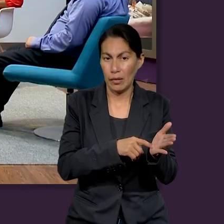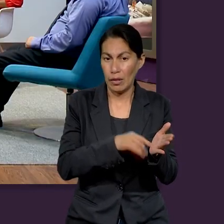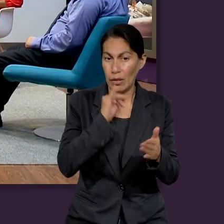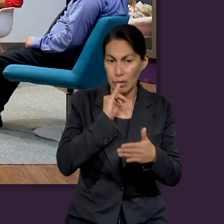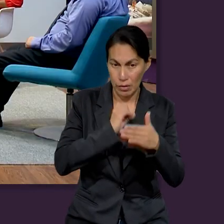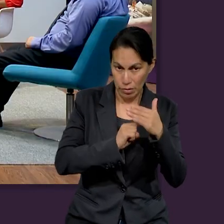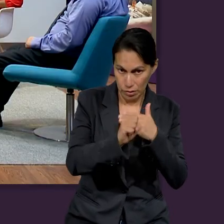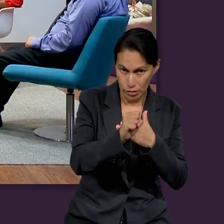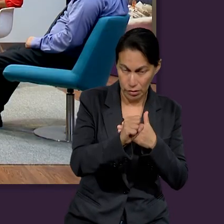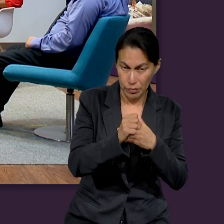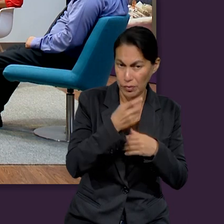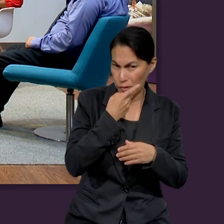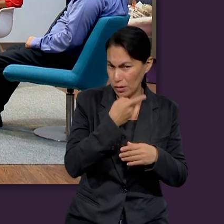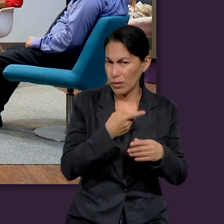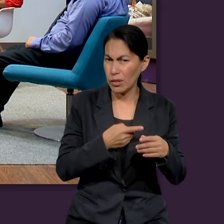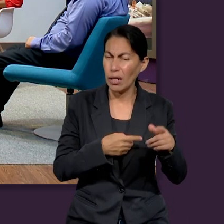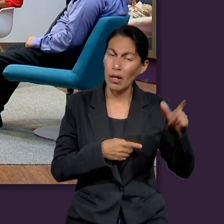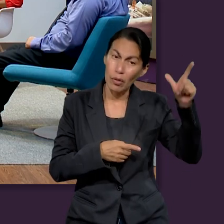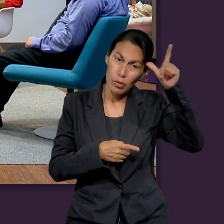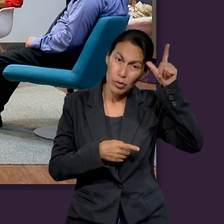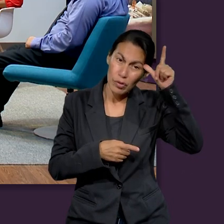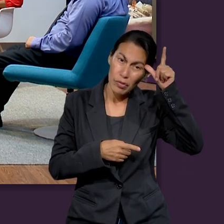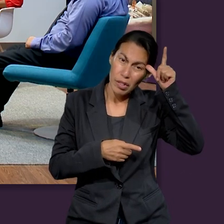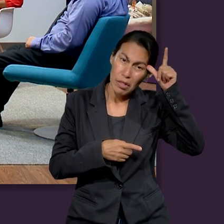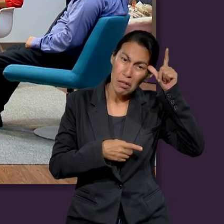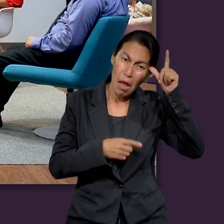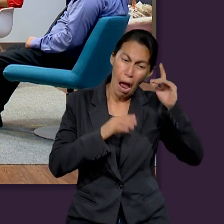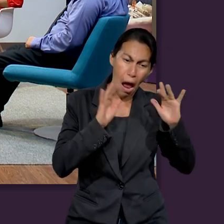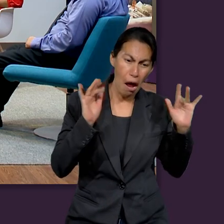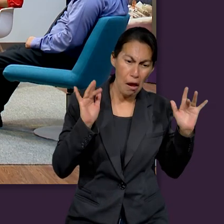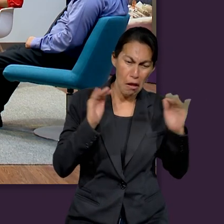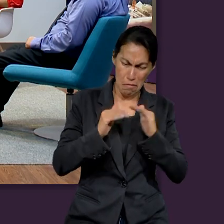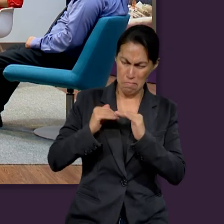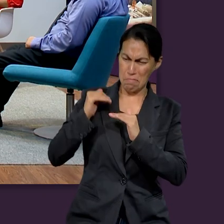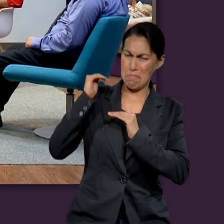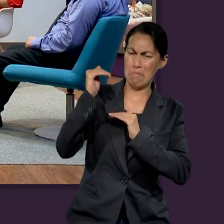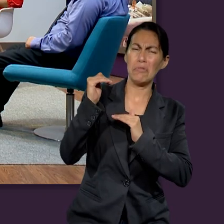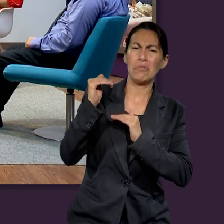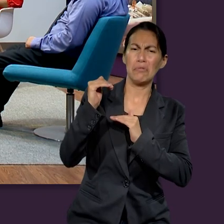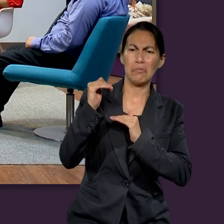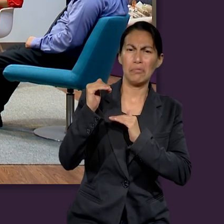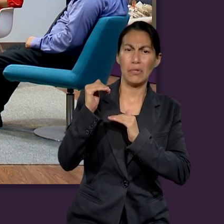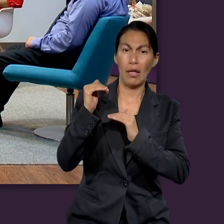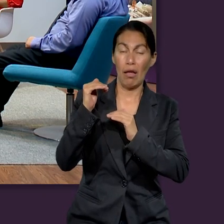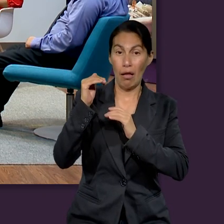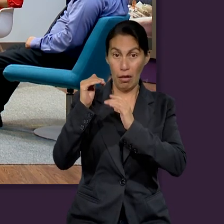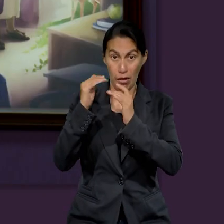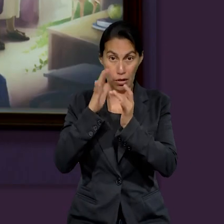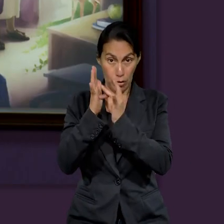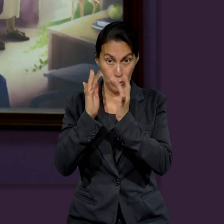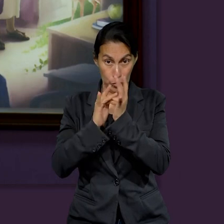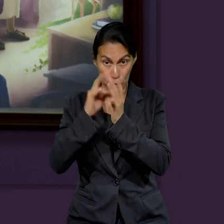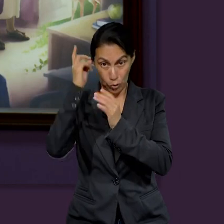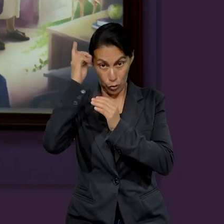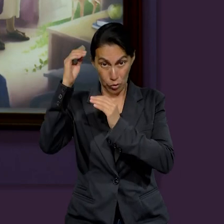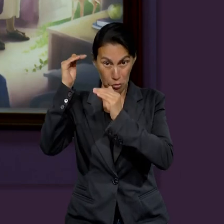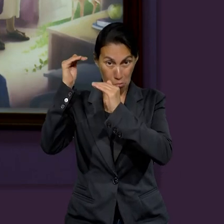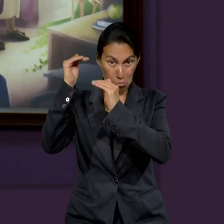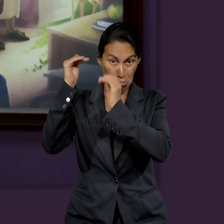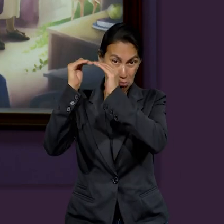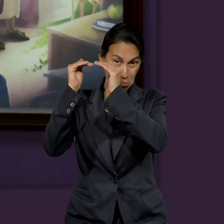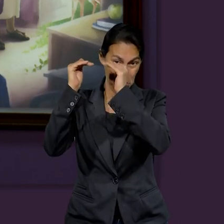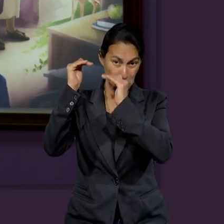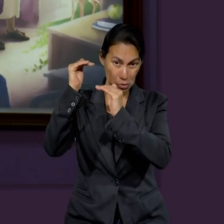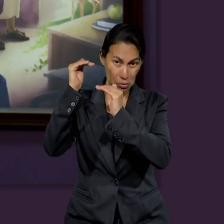Isaías, dice que es bien claro. Lucifer tenía el lugar más elevado del cielo, tenía los privilegios poco